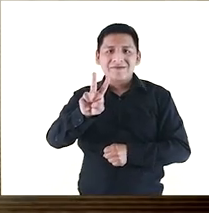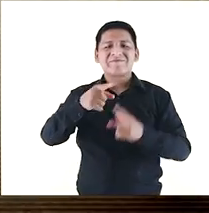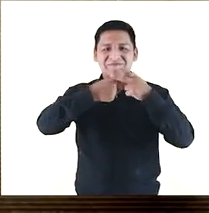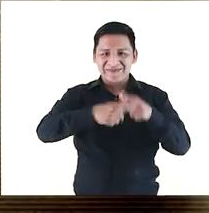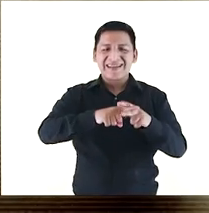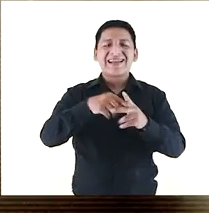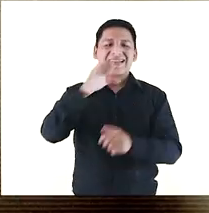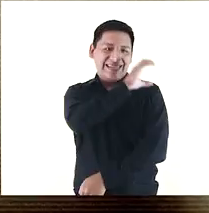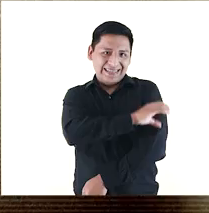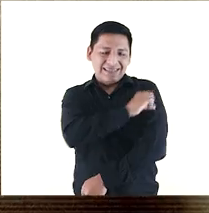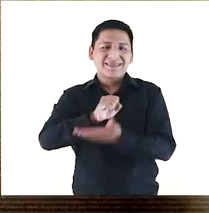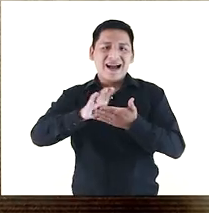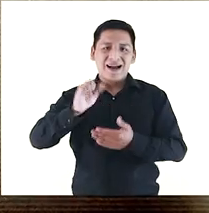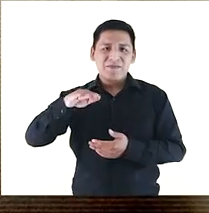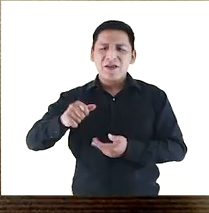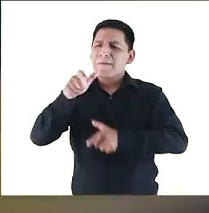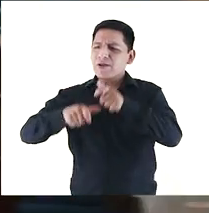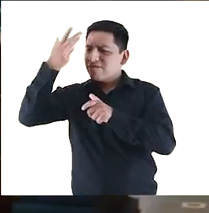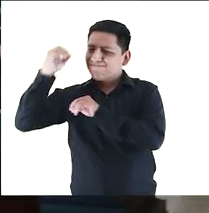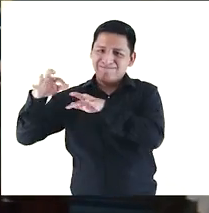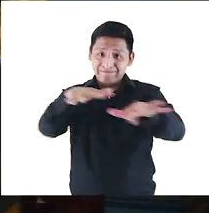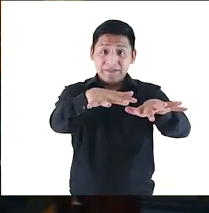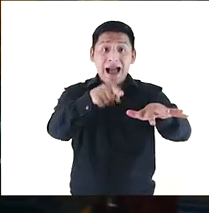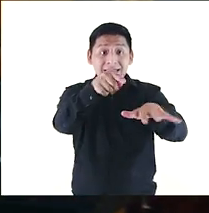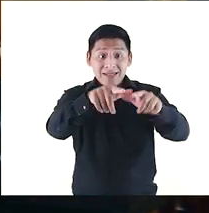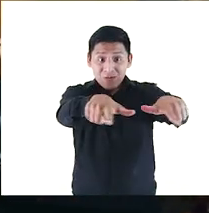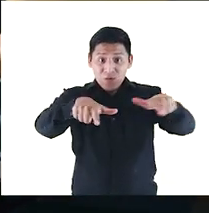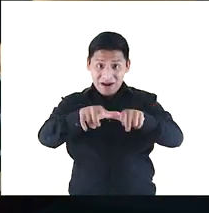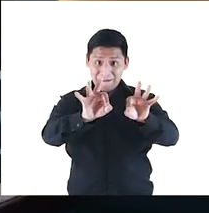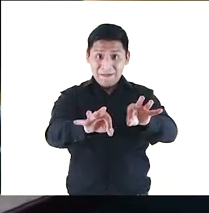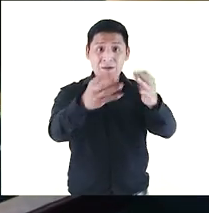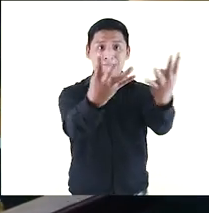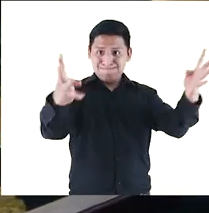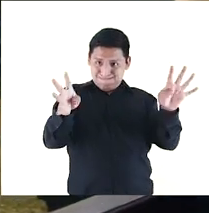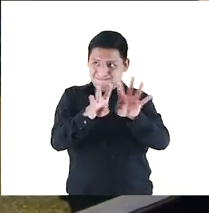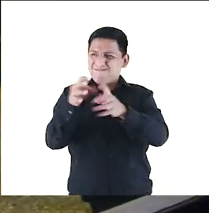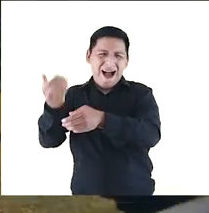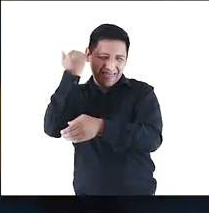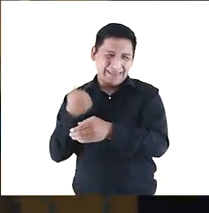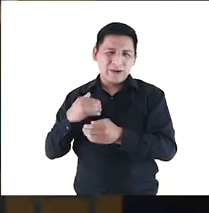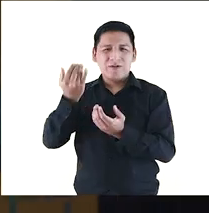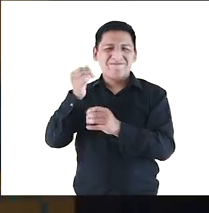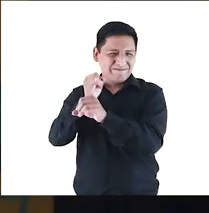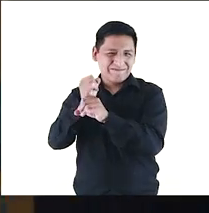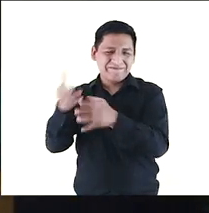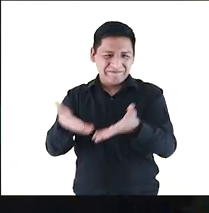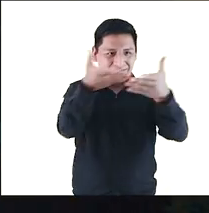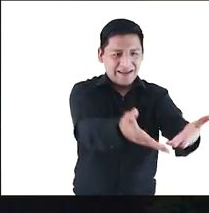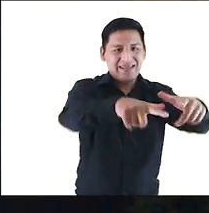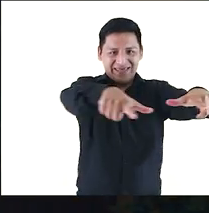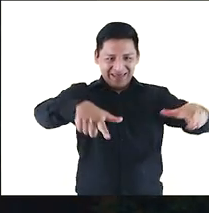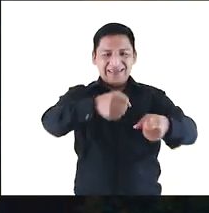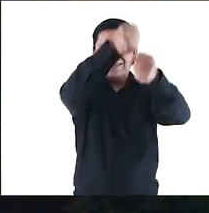clínica San Camilo como un pequeño dispensario médico. Pero dentro del mismo y tomando uno de los claustros de su viejo convento,